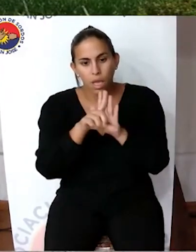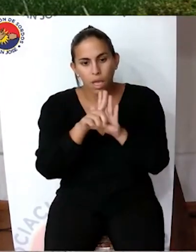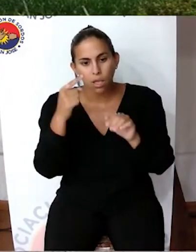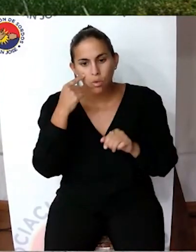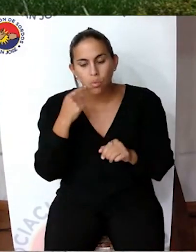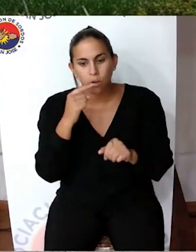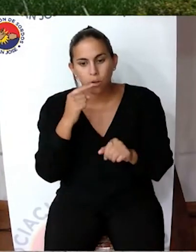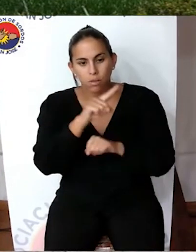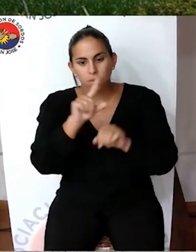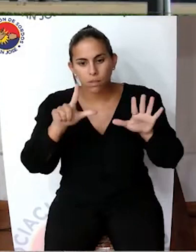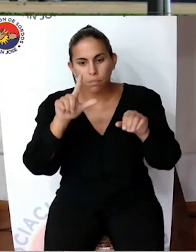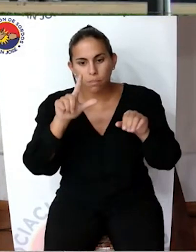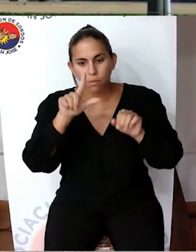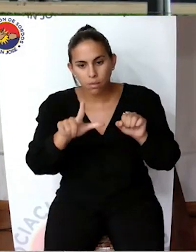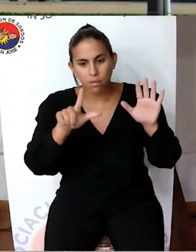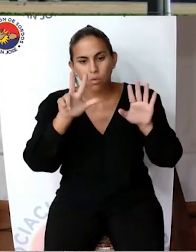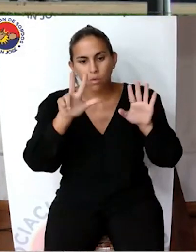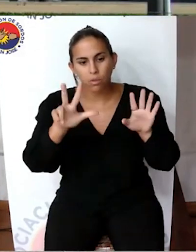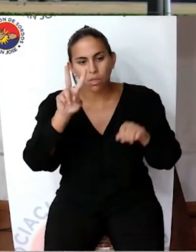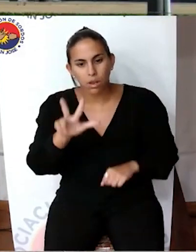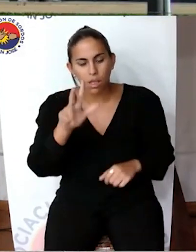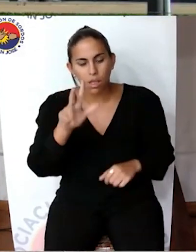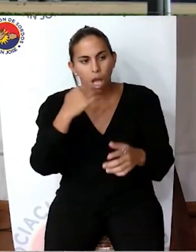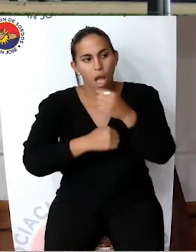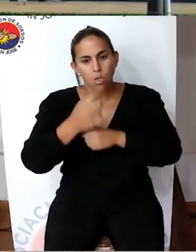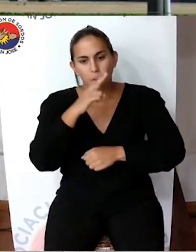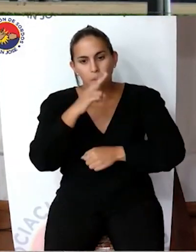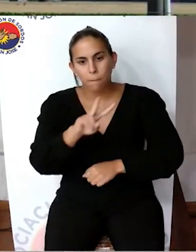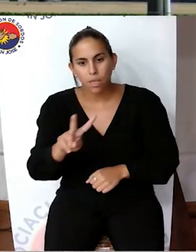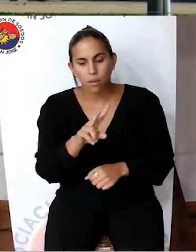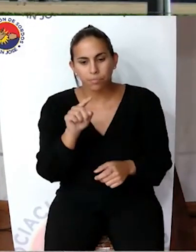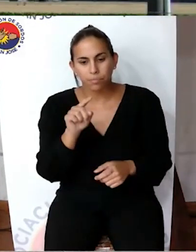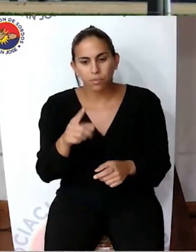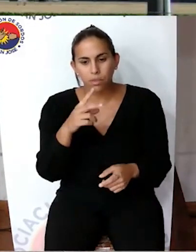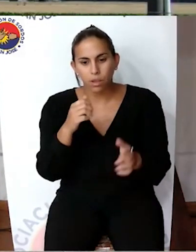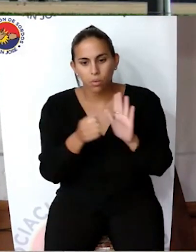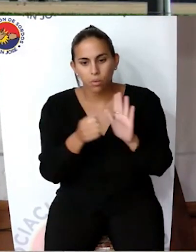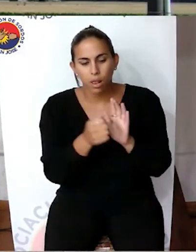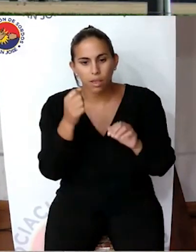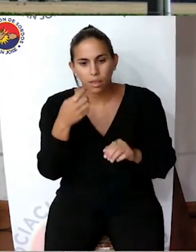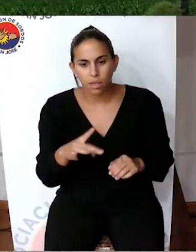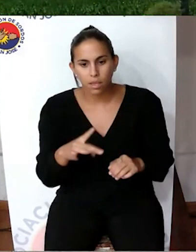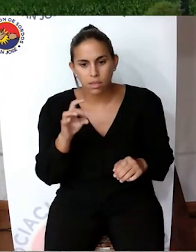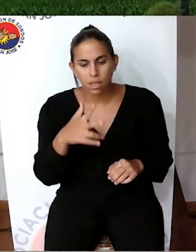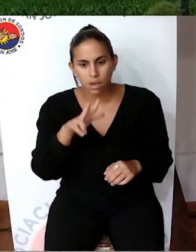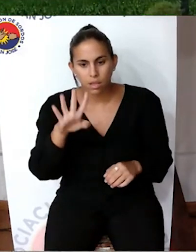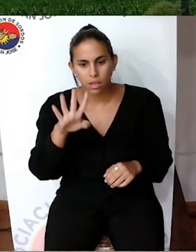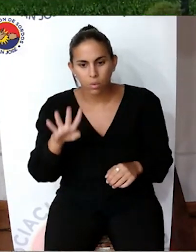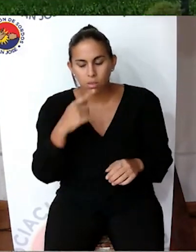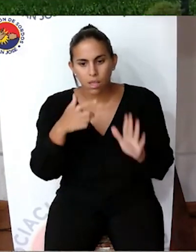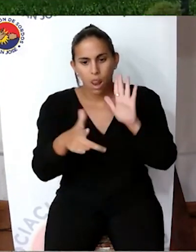.283 del año 2000 y a los numerales 15 y 24 del artículo 35 de la Ley Orgánica